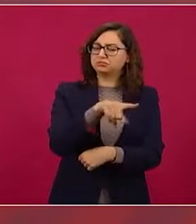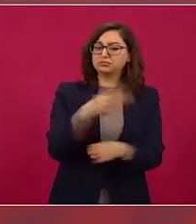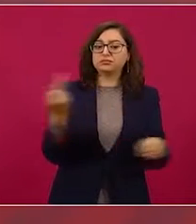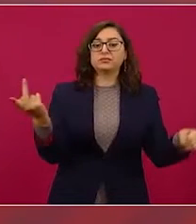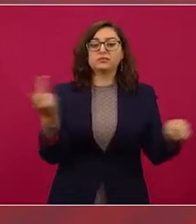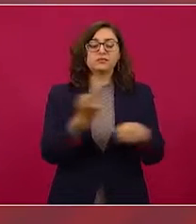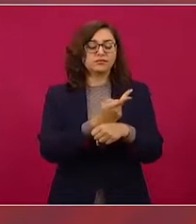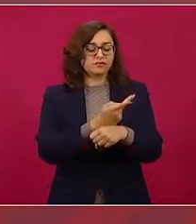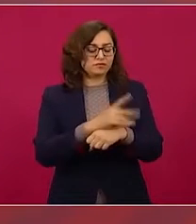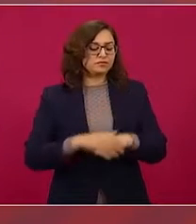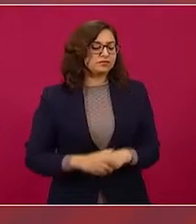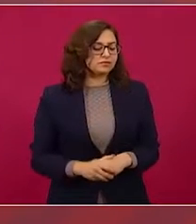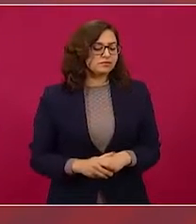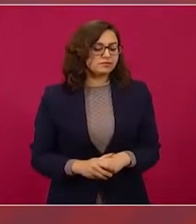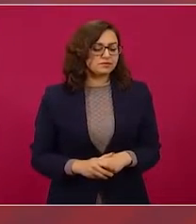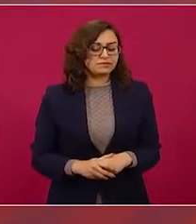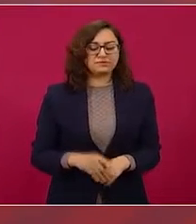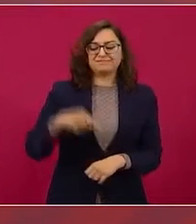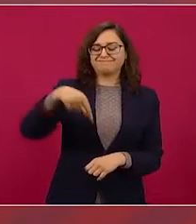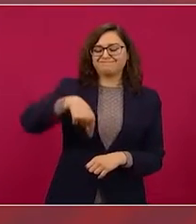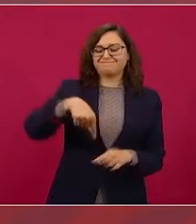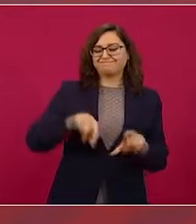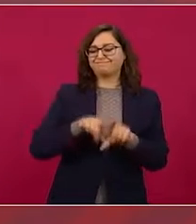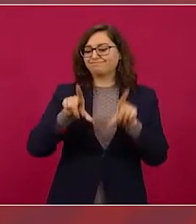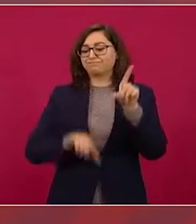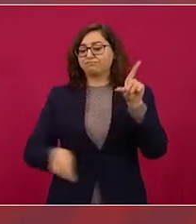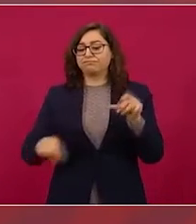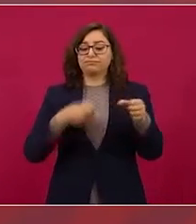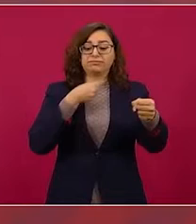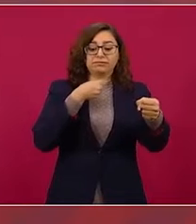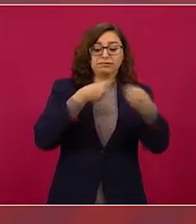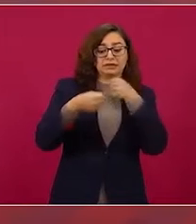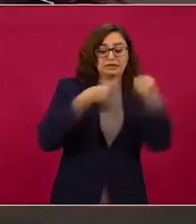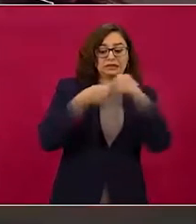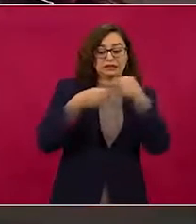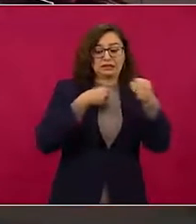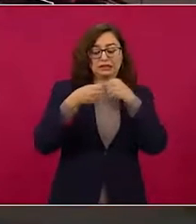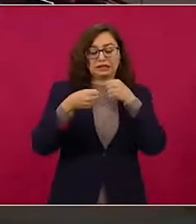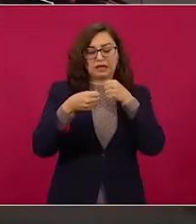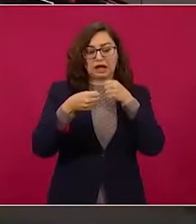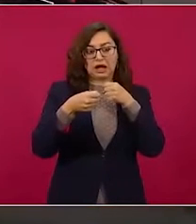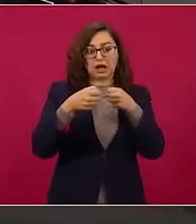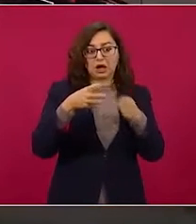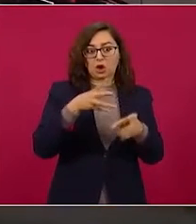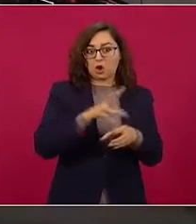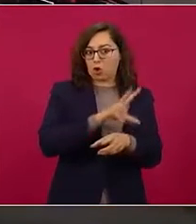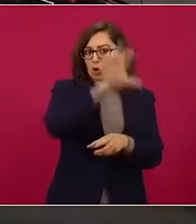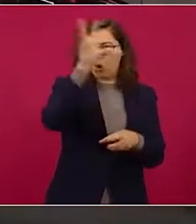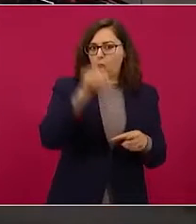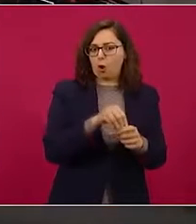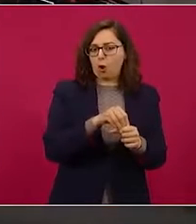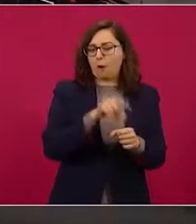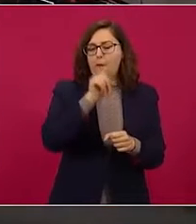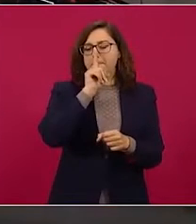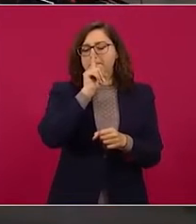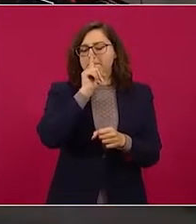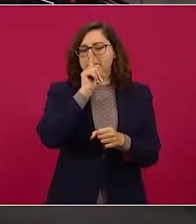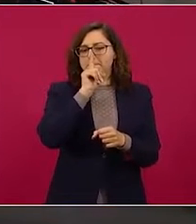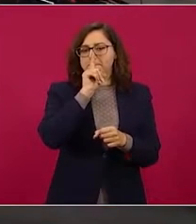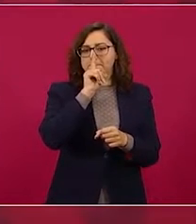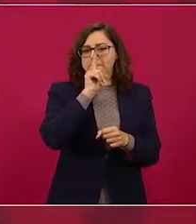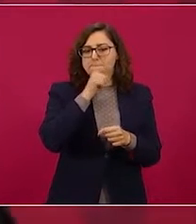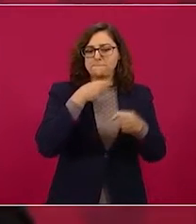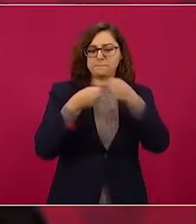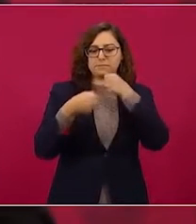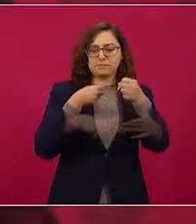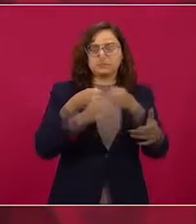no en su totalidad, pero tenemos una prensa conservadora muy